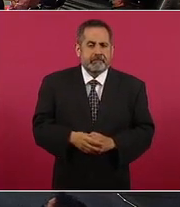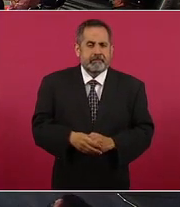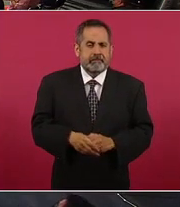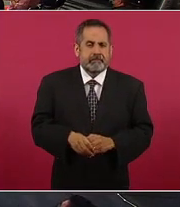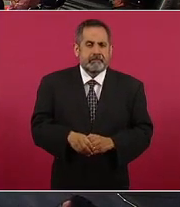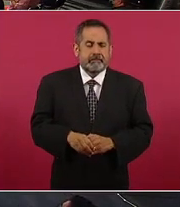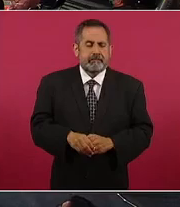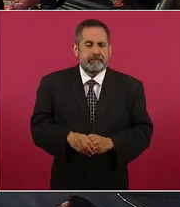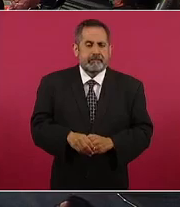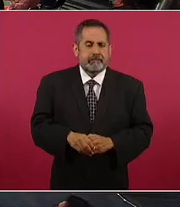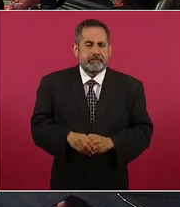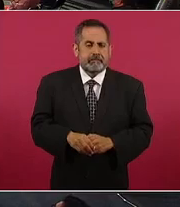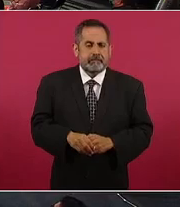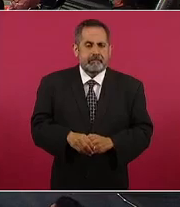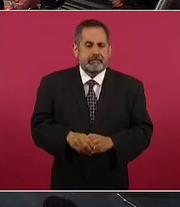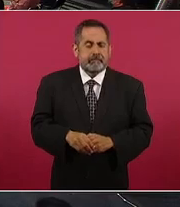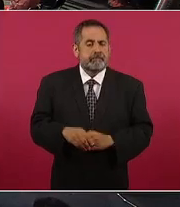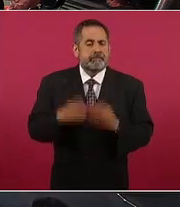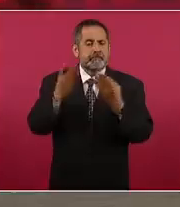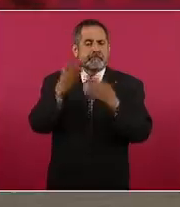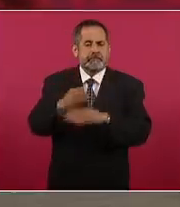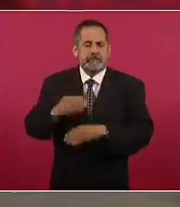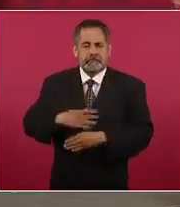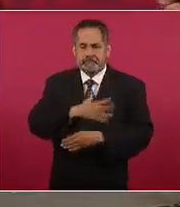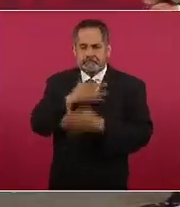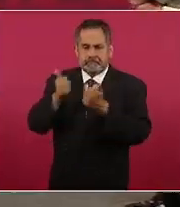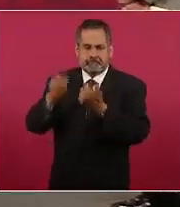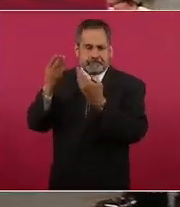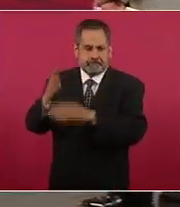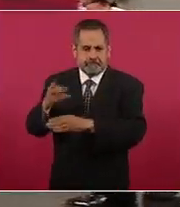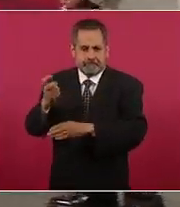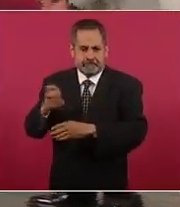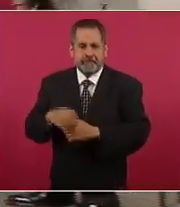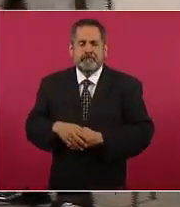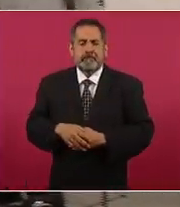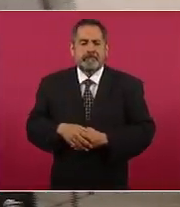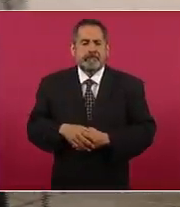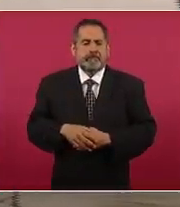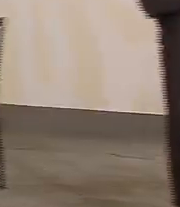Banco de Bienestar básicamente gracias